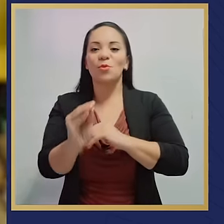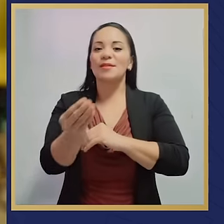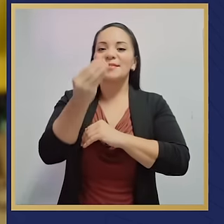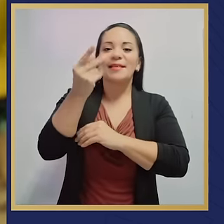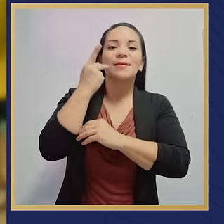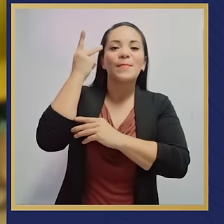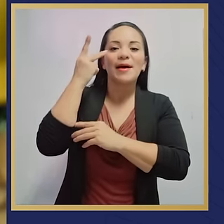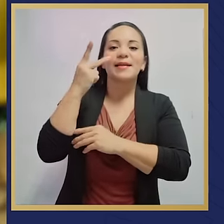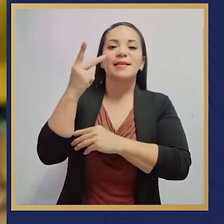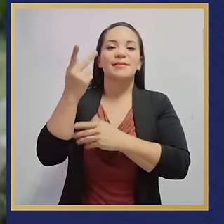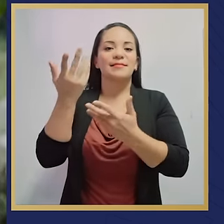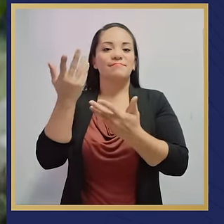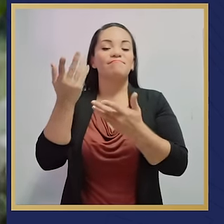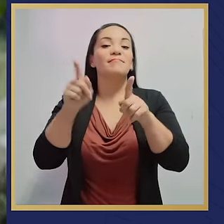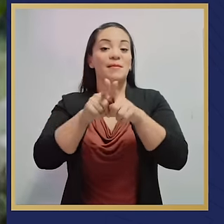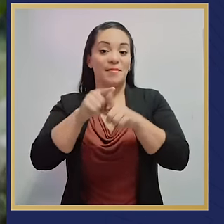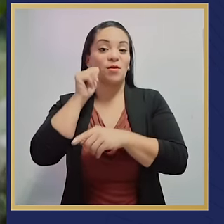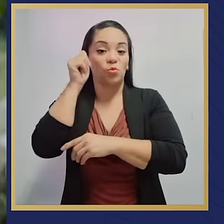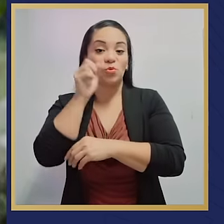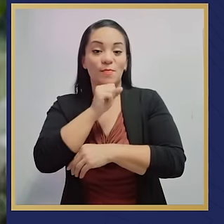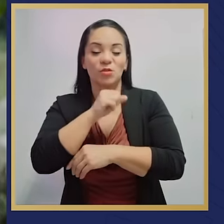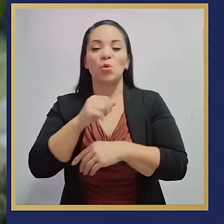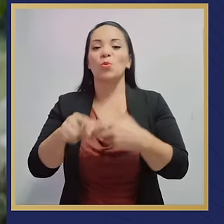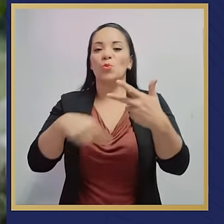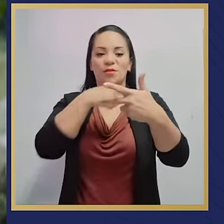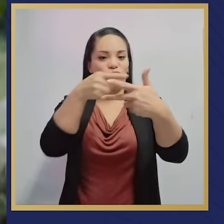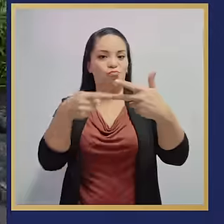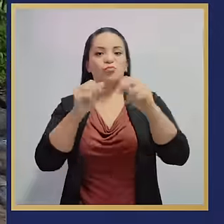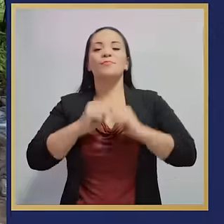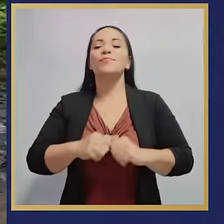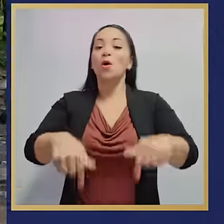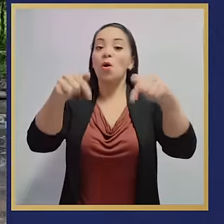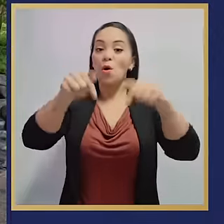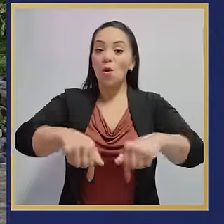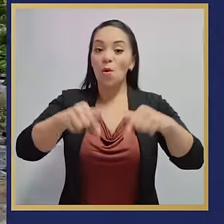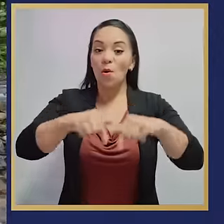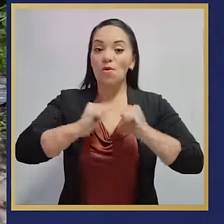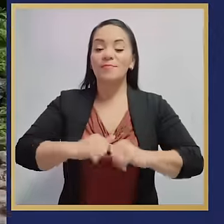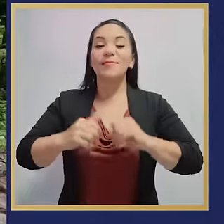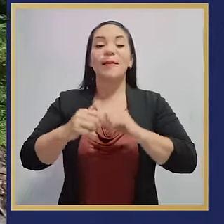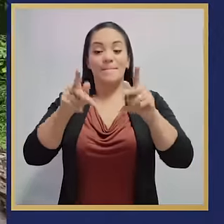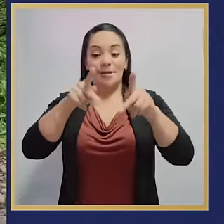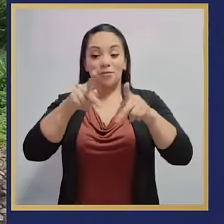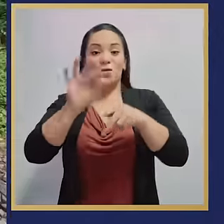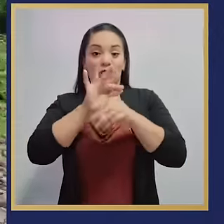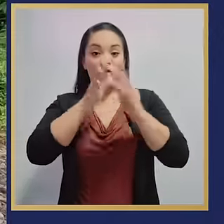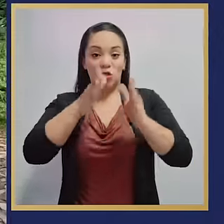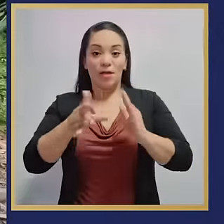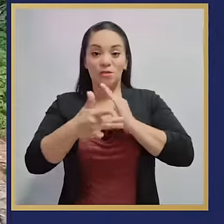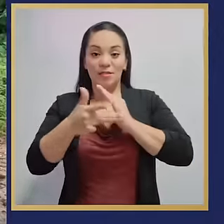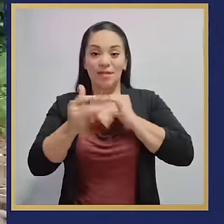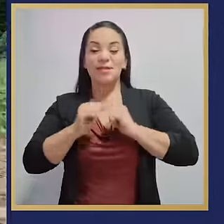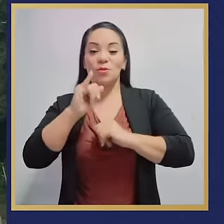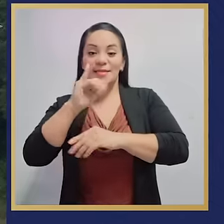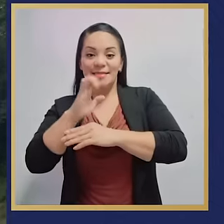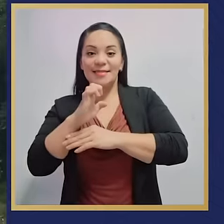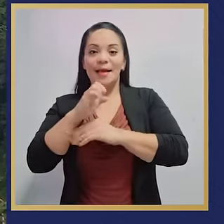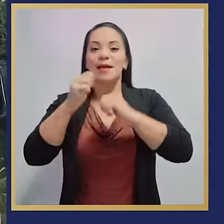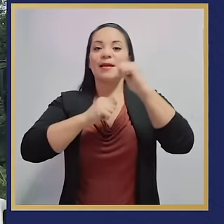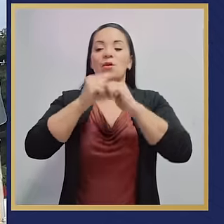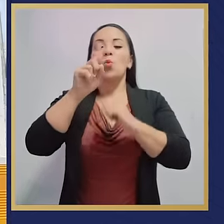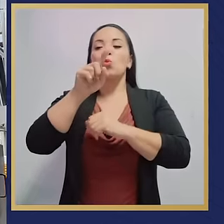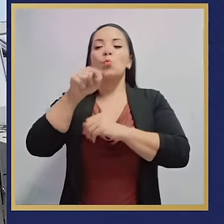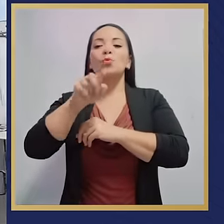niños, adolescentes, padres de familia y adultos mayores. Justamente hoy técnicos del ICE iniciaron la